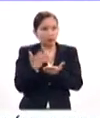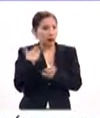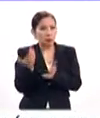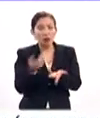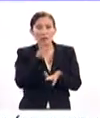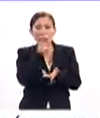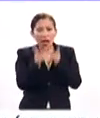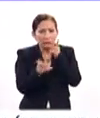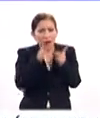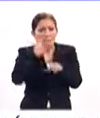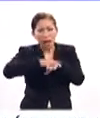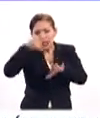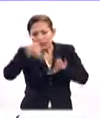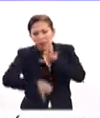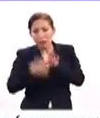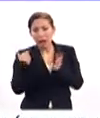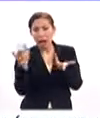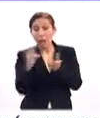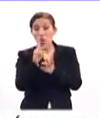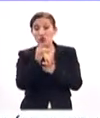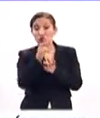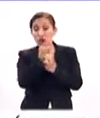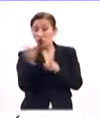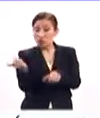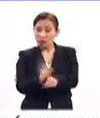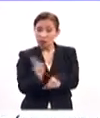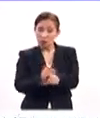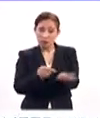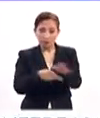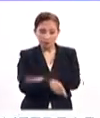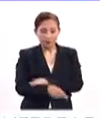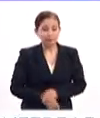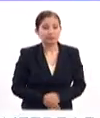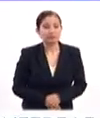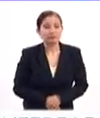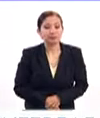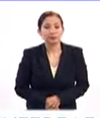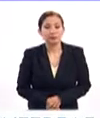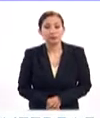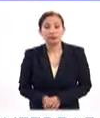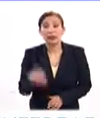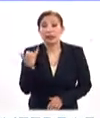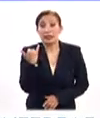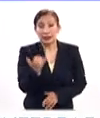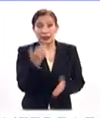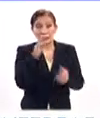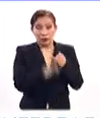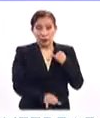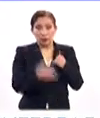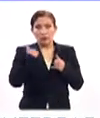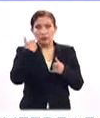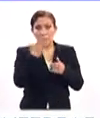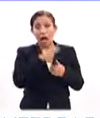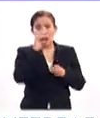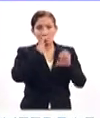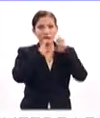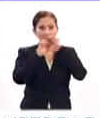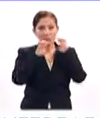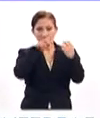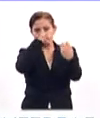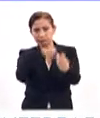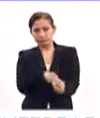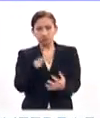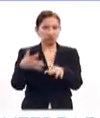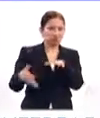vocabularios un poquito más para el nivel de posgrado todos los días en el metro. Y por último hay una entrevista,